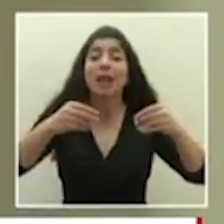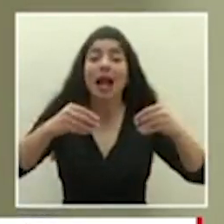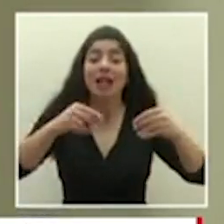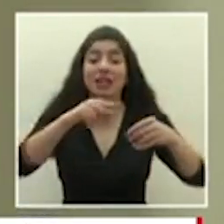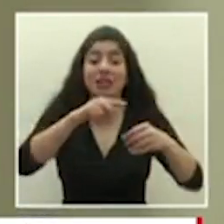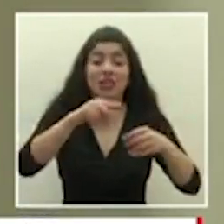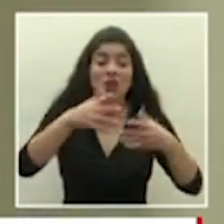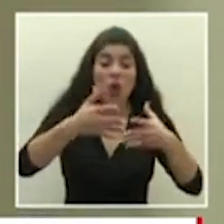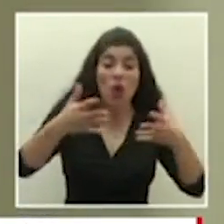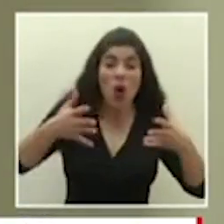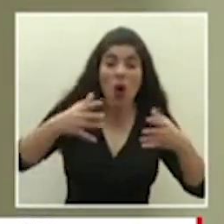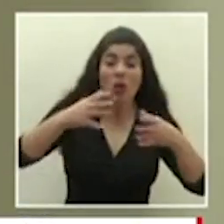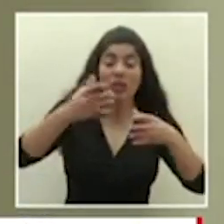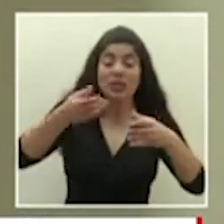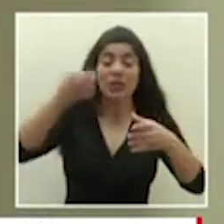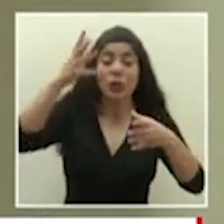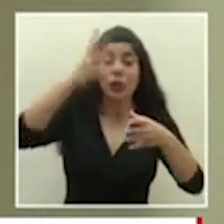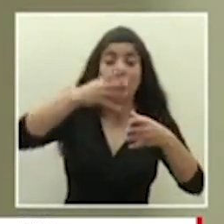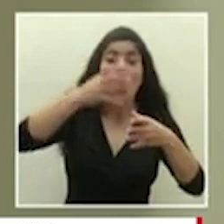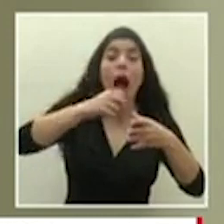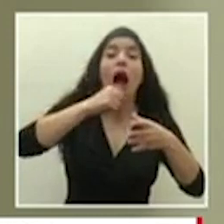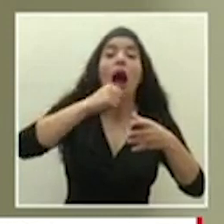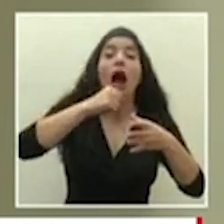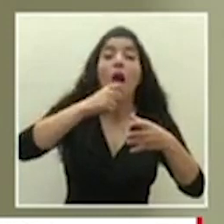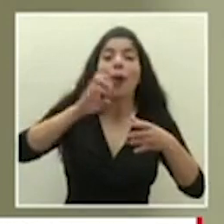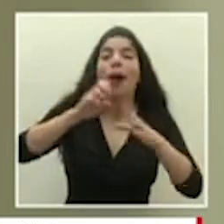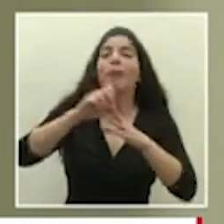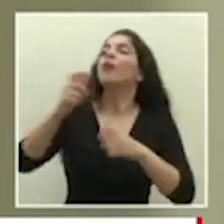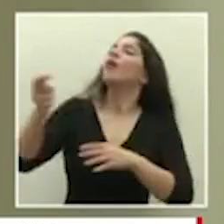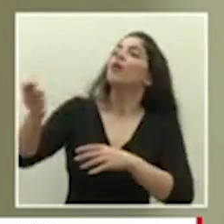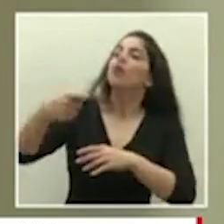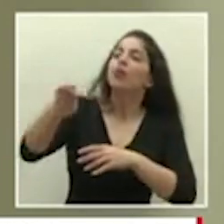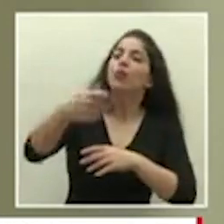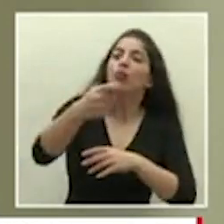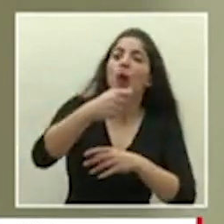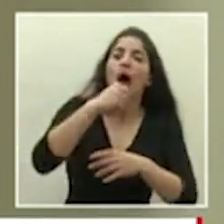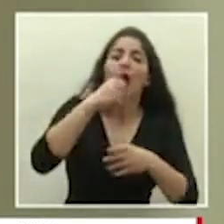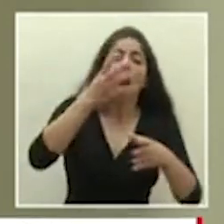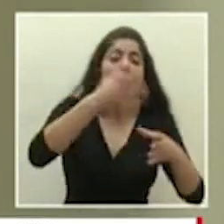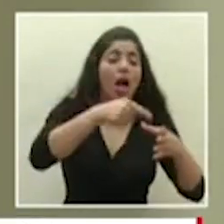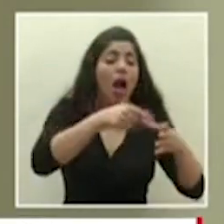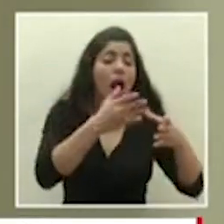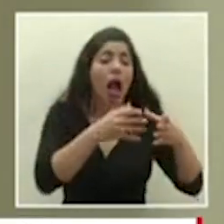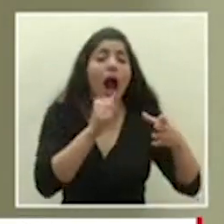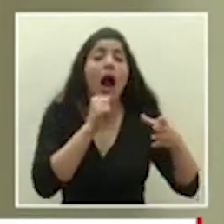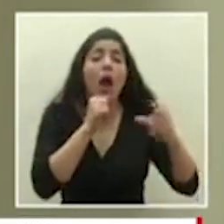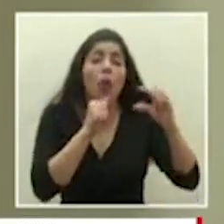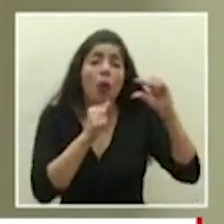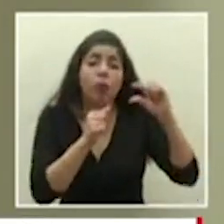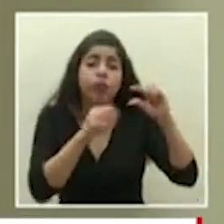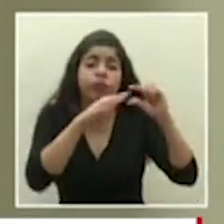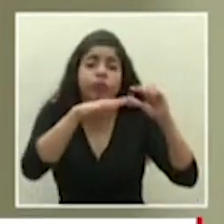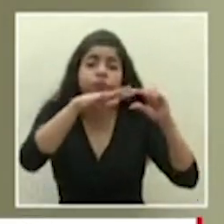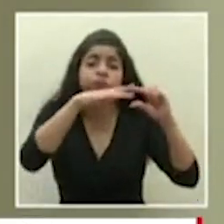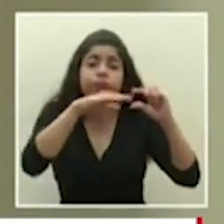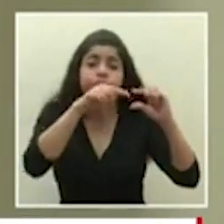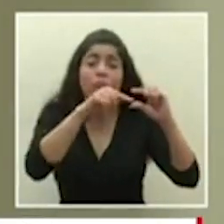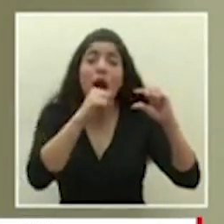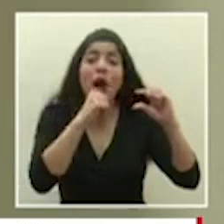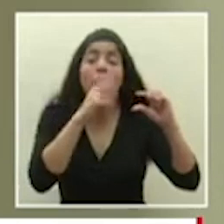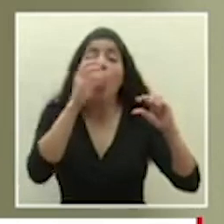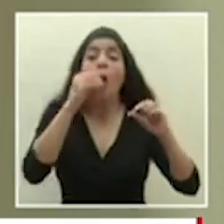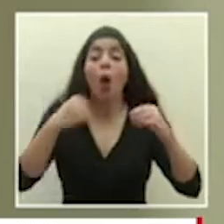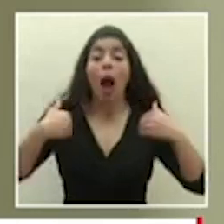objetos y entonces ahí cae agua cuando regamos eventualmente algo y ahí queda agua acumulada los mismos bebederos de las